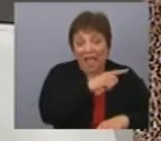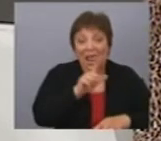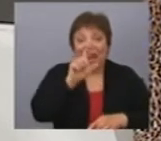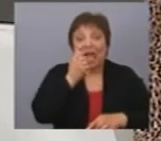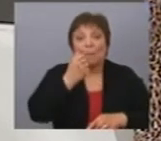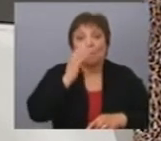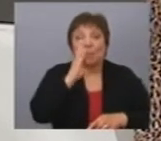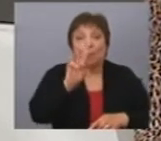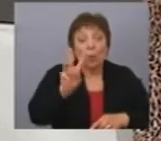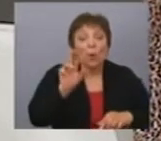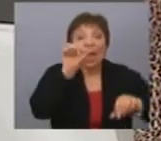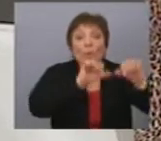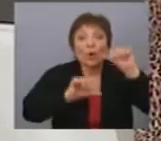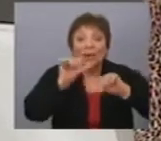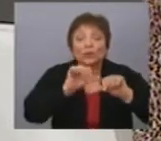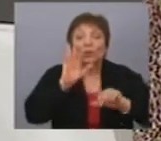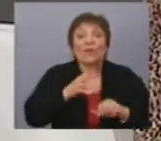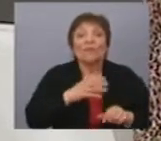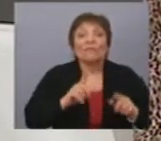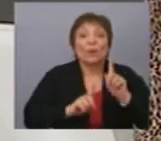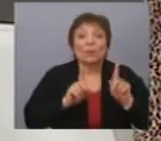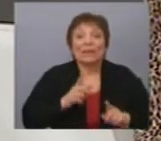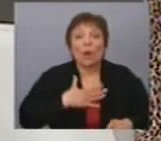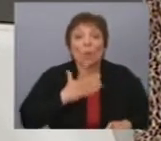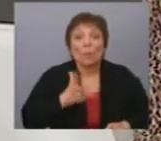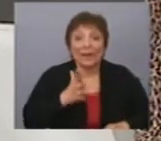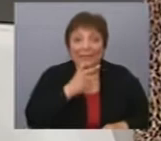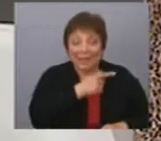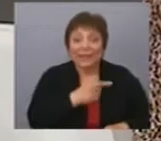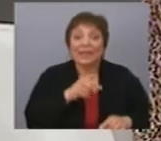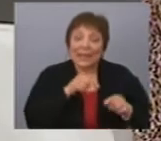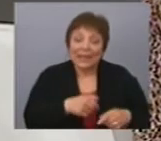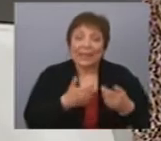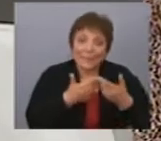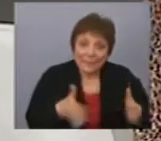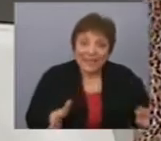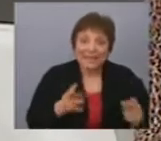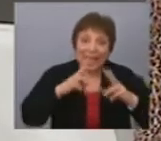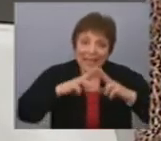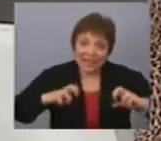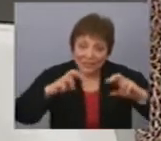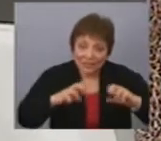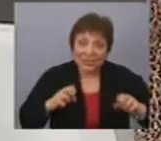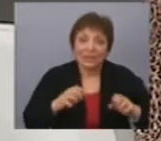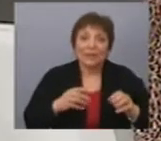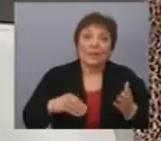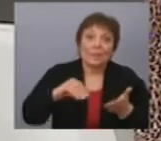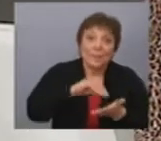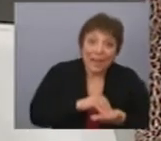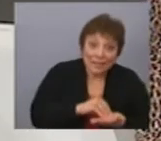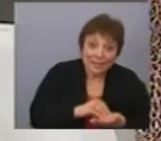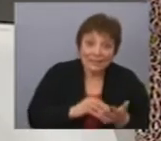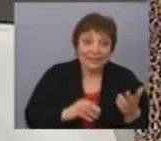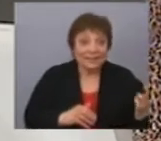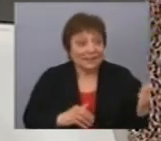que es un laboratorio de arqueología de la Facultad de Humanidades, que desde allí se realiza la investigación. Entonces se sumaron ellos tres y